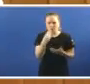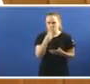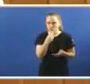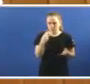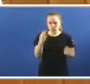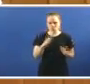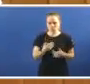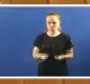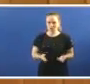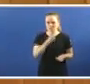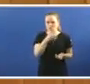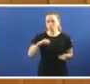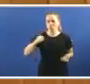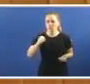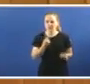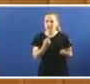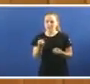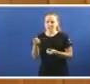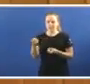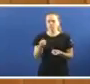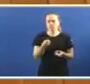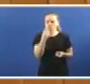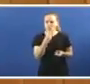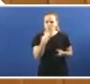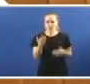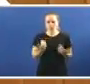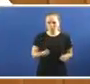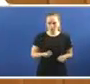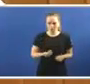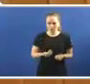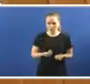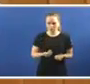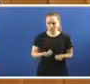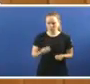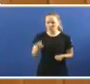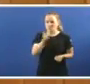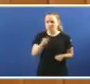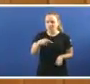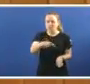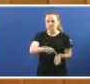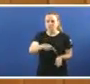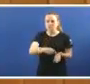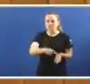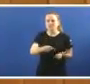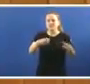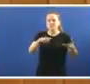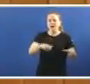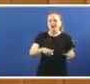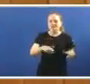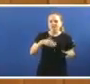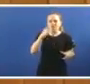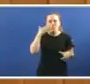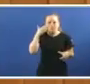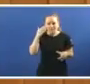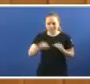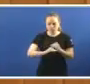necesidades Do hospital E dos seus doentes Solo por reclamar Condicións dignas Habitacións dignas Nas que non este O chan levantado